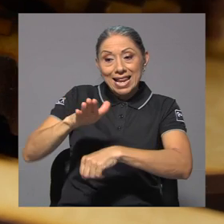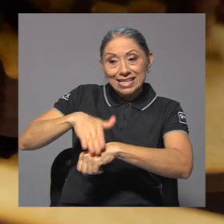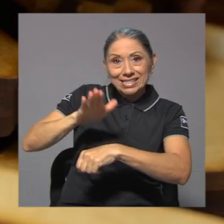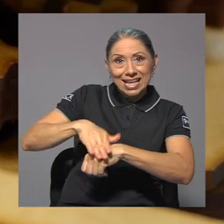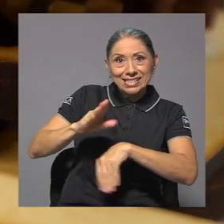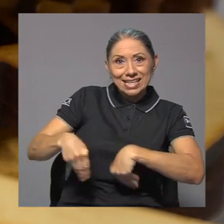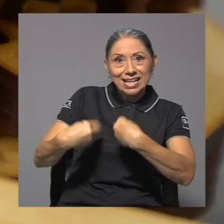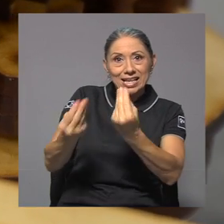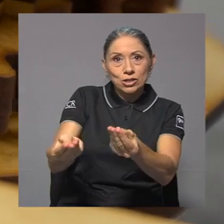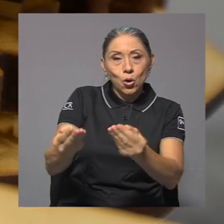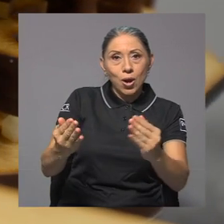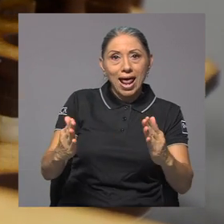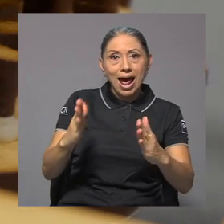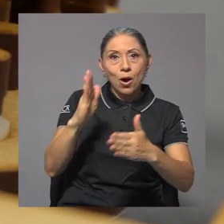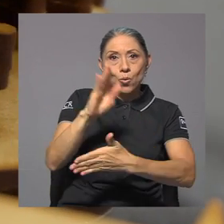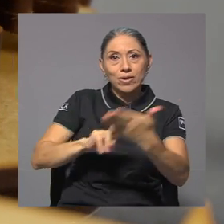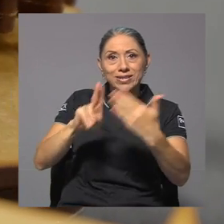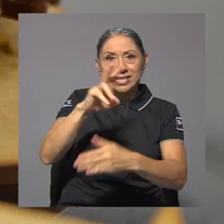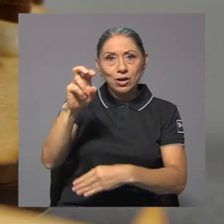otorgada por la Casa de Estudios.